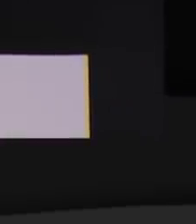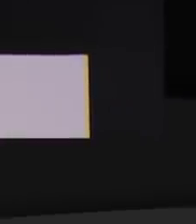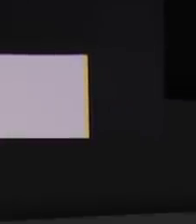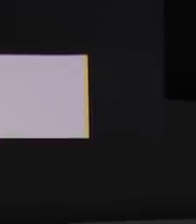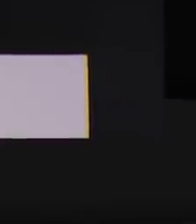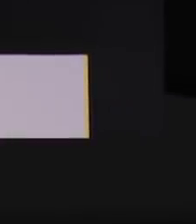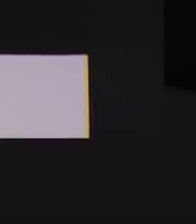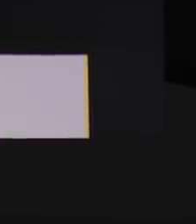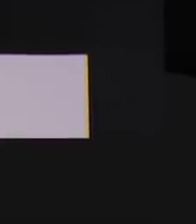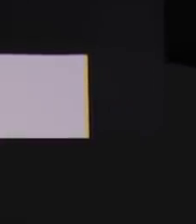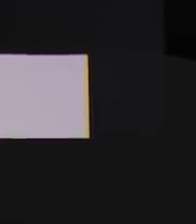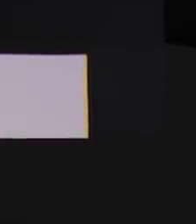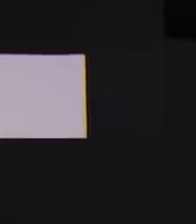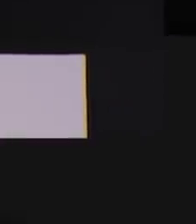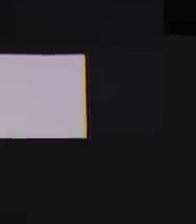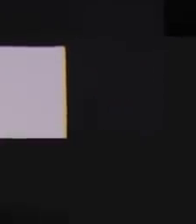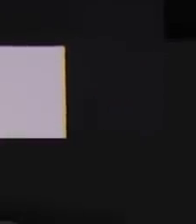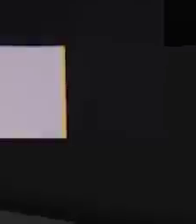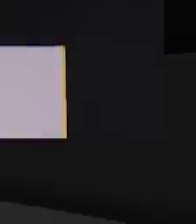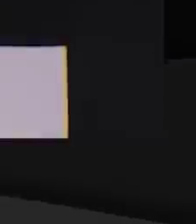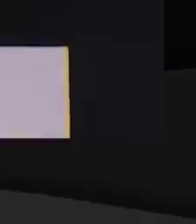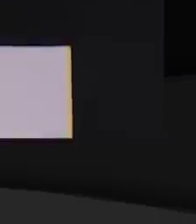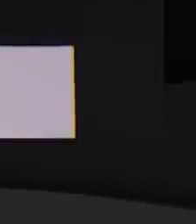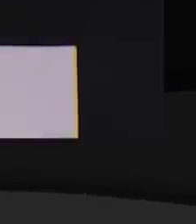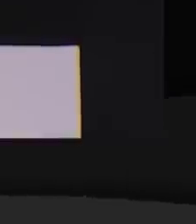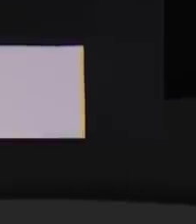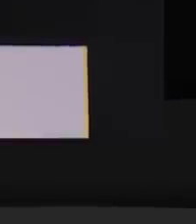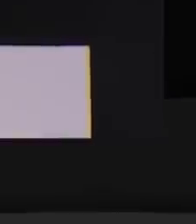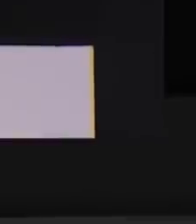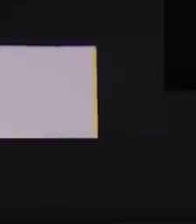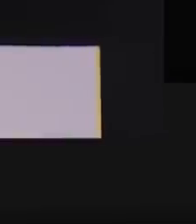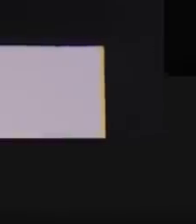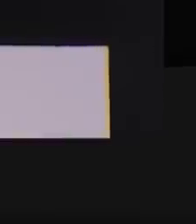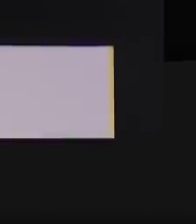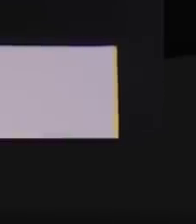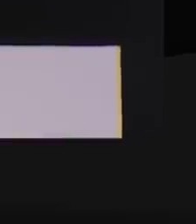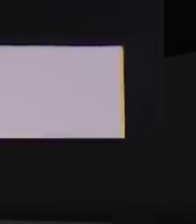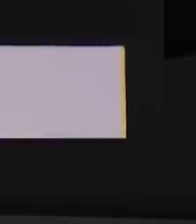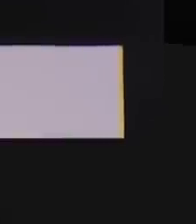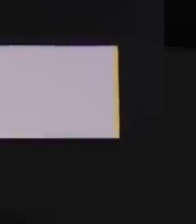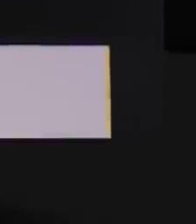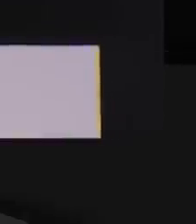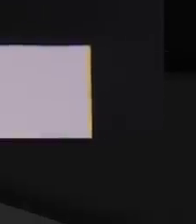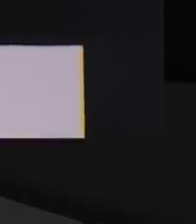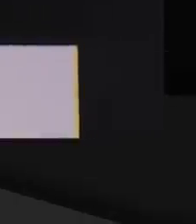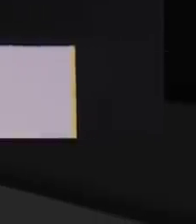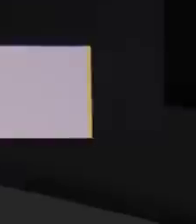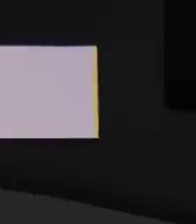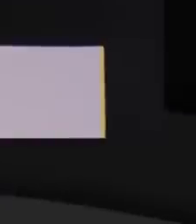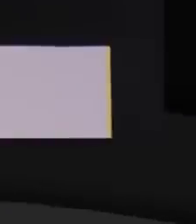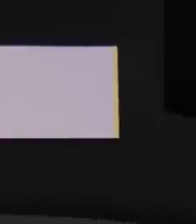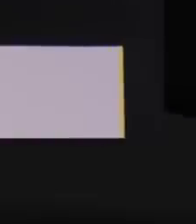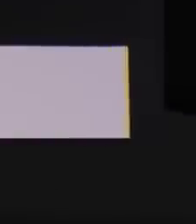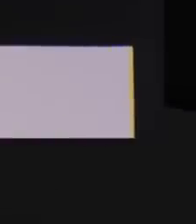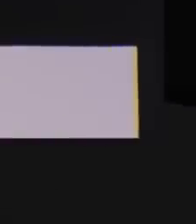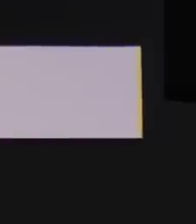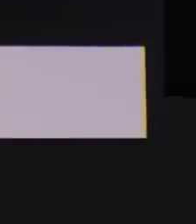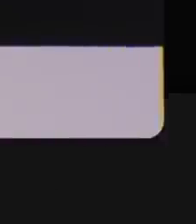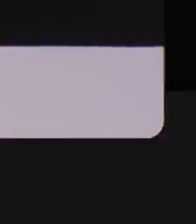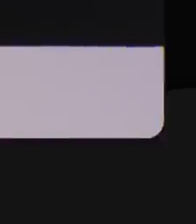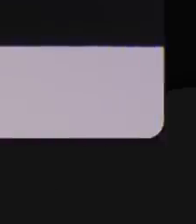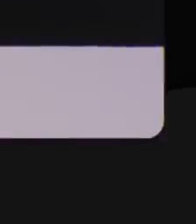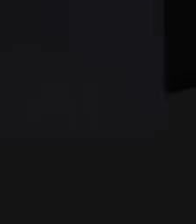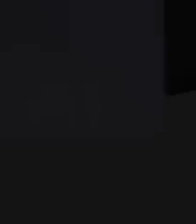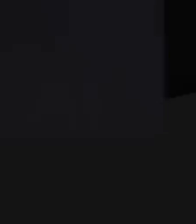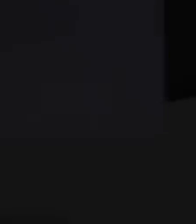montón de cosas que nos han sido tropezaderos. Pero cuando instruyes al niño en su camino y aun cuando fuera viejo no se aparta de él, vas a entender que mejor es el buen nombre que la mucha